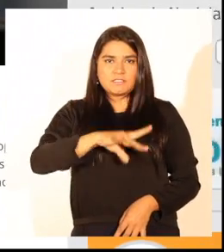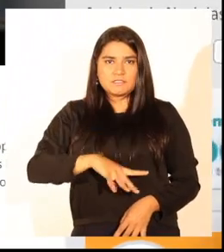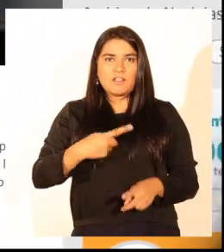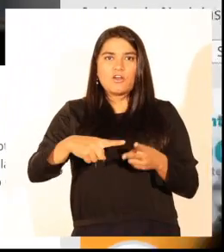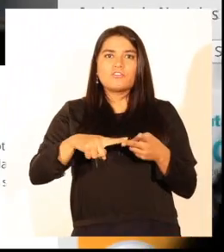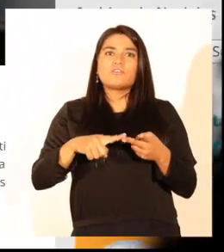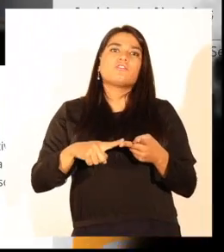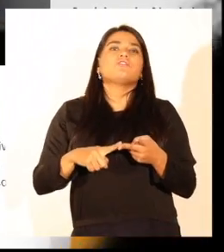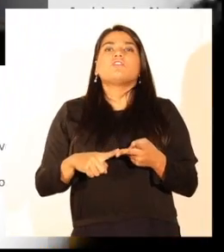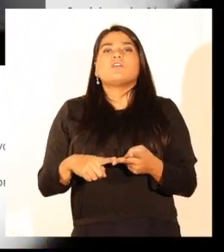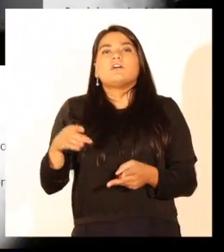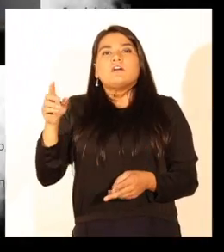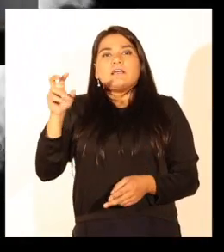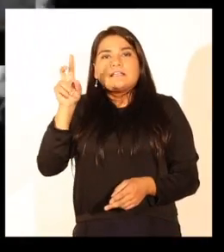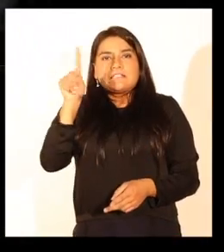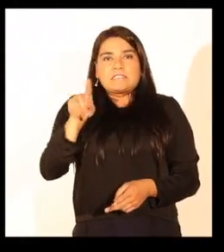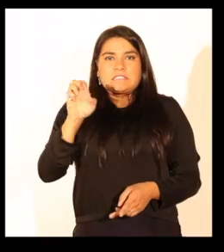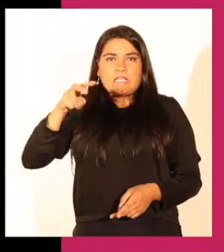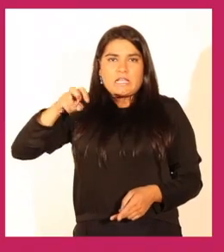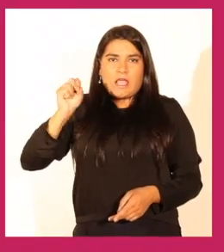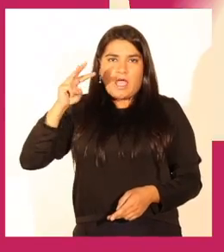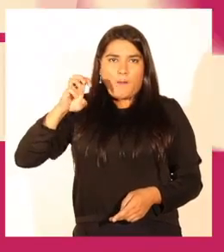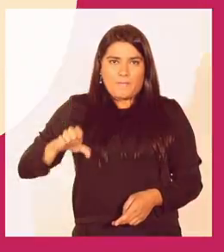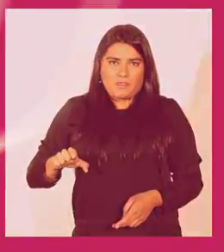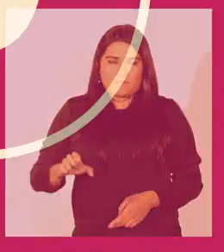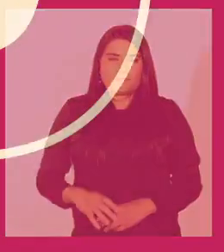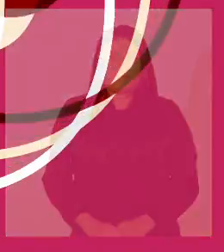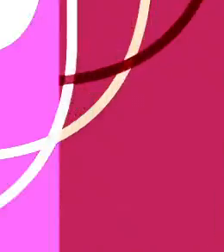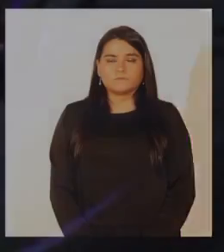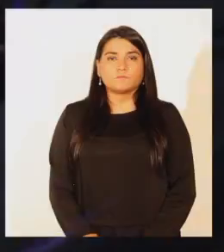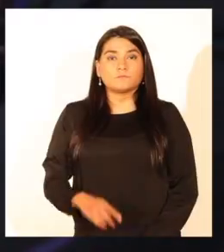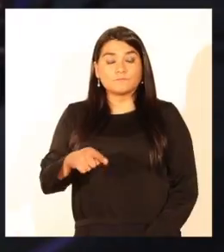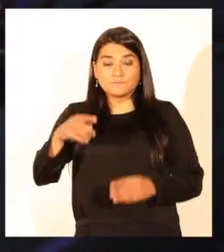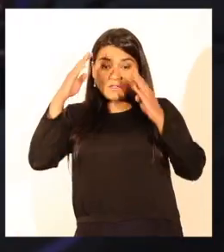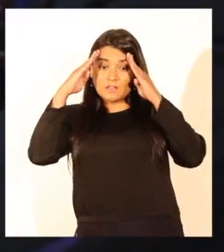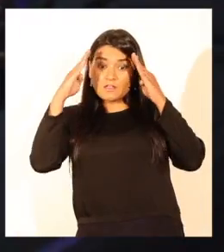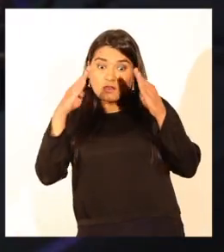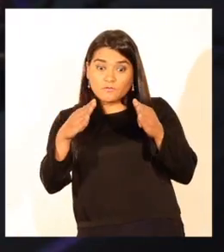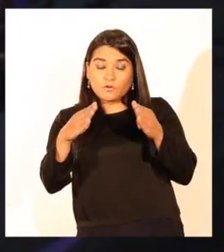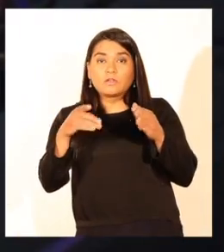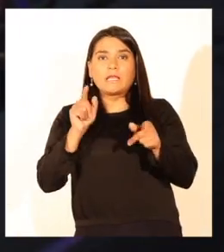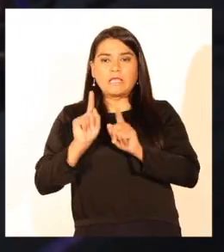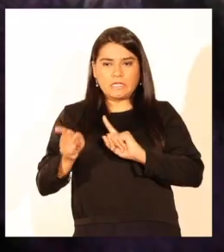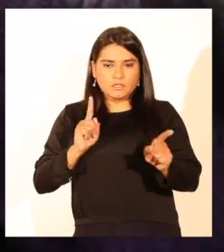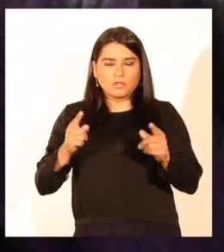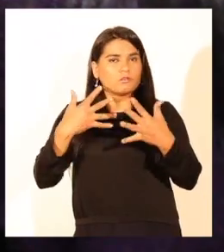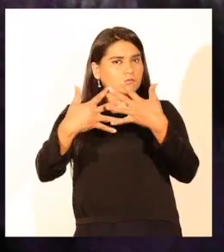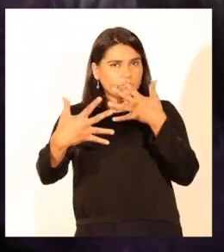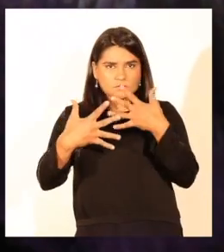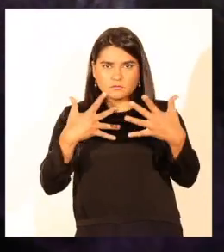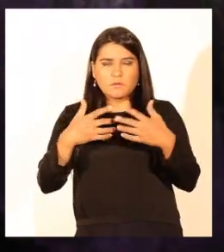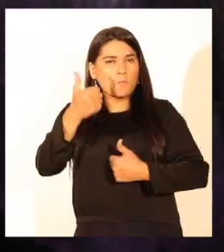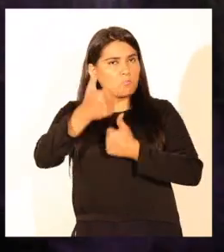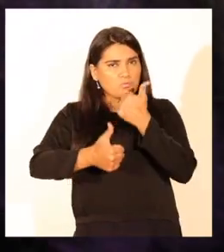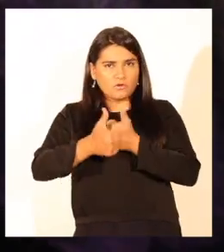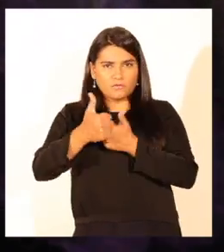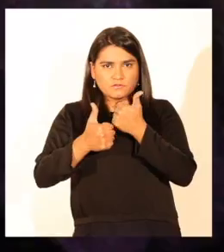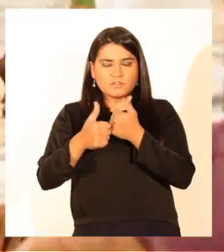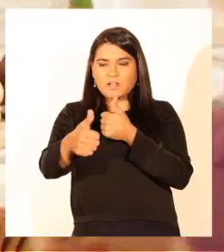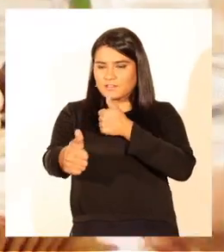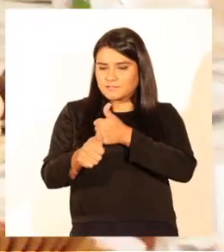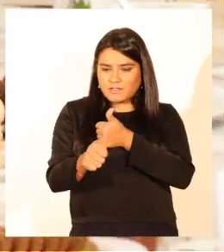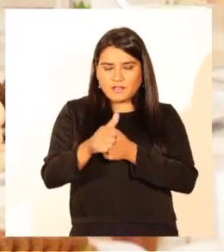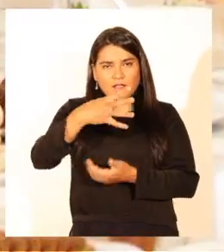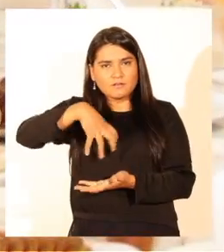y el Servicio Nacional de Menores. Con un enfoque centrado en una gestión transparente, profesional y